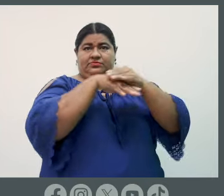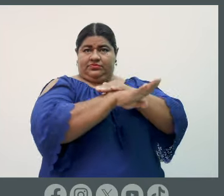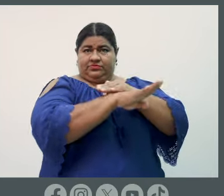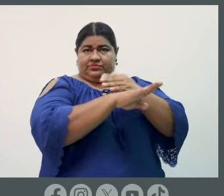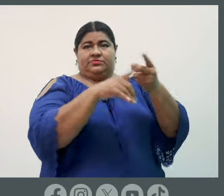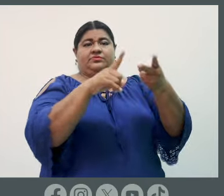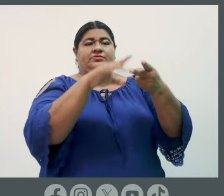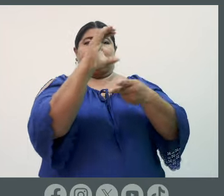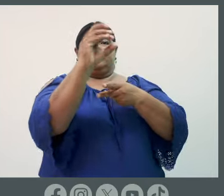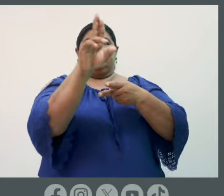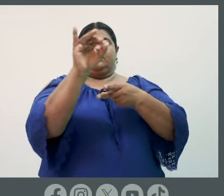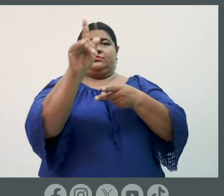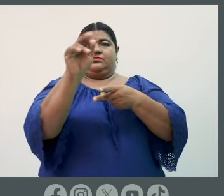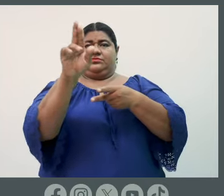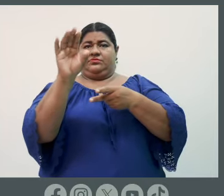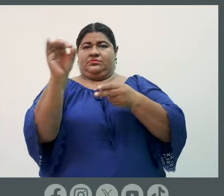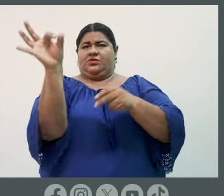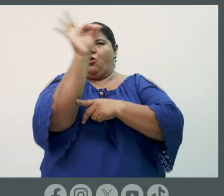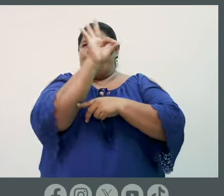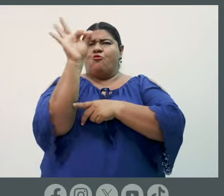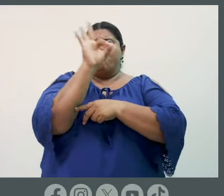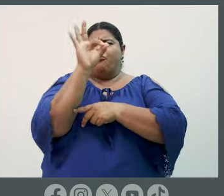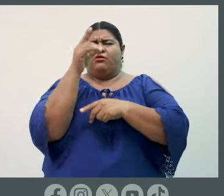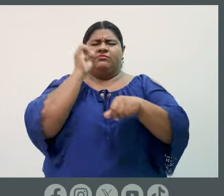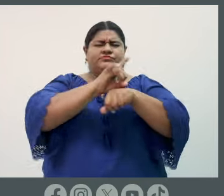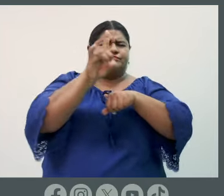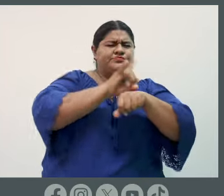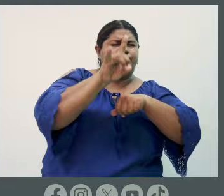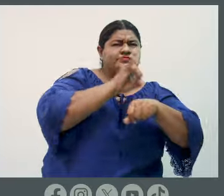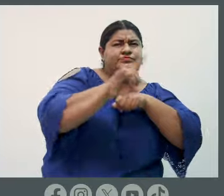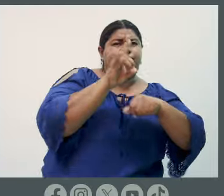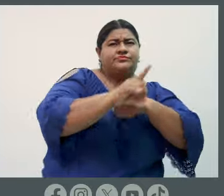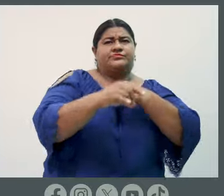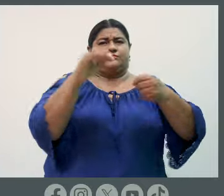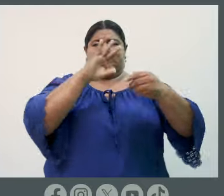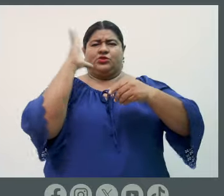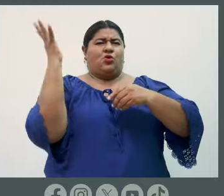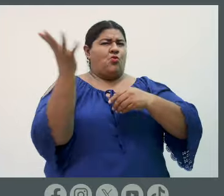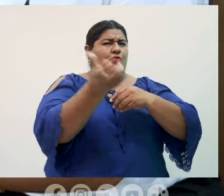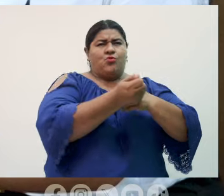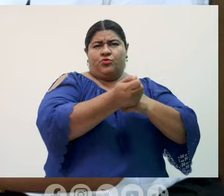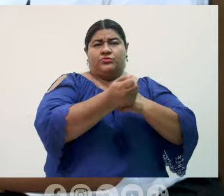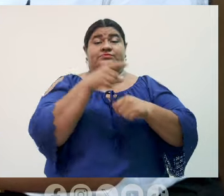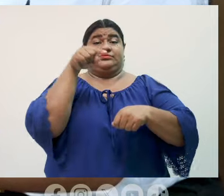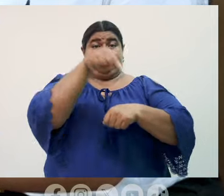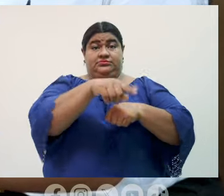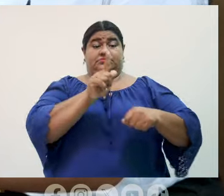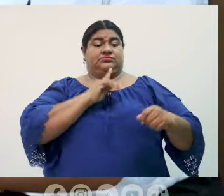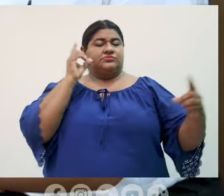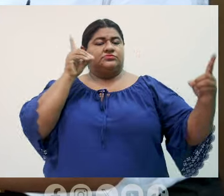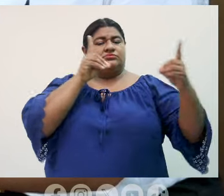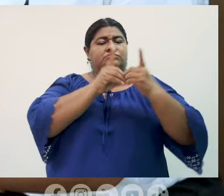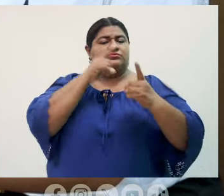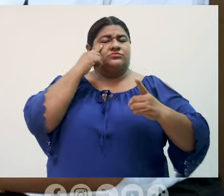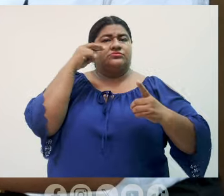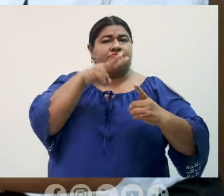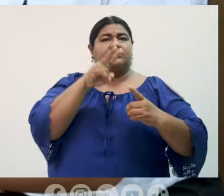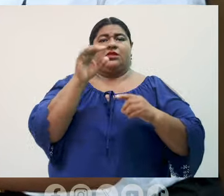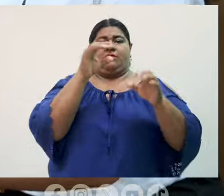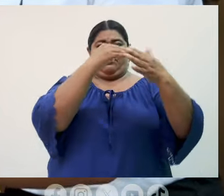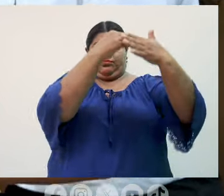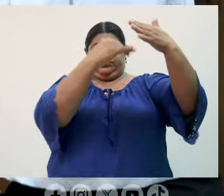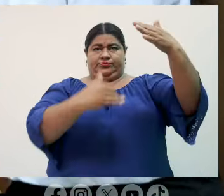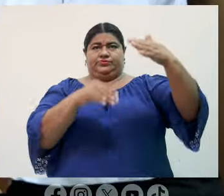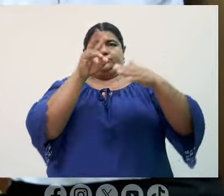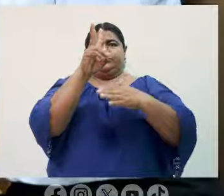de admisión, criterios de selección, forma de ubicación y disposiciones generales. Aquí encontrarás la Oferta Educativa